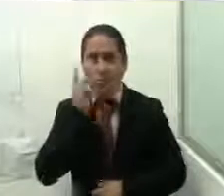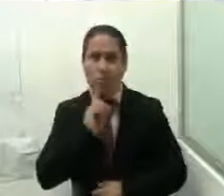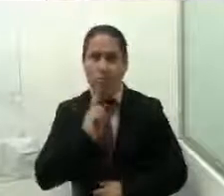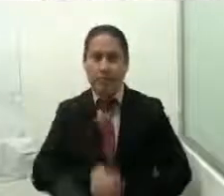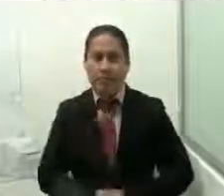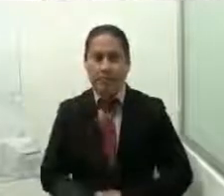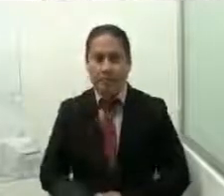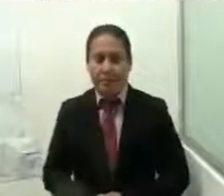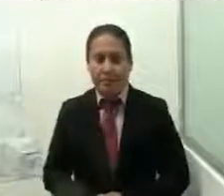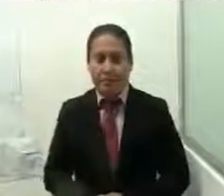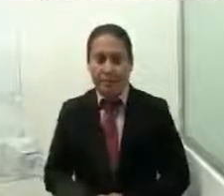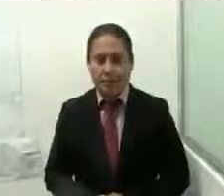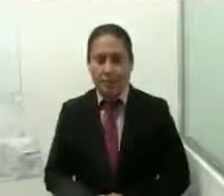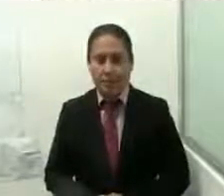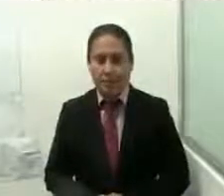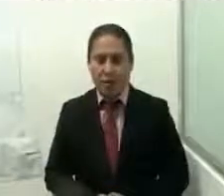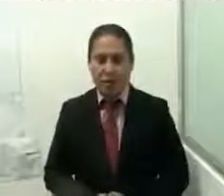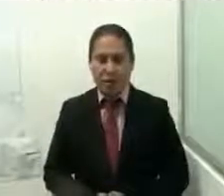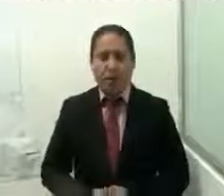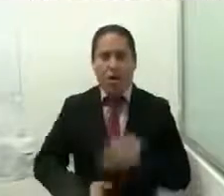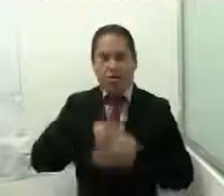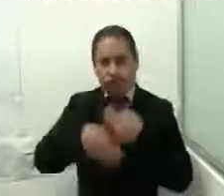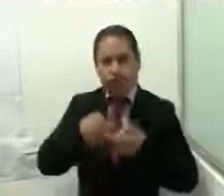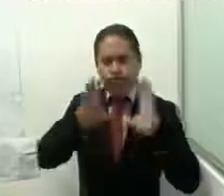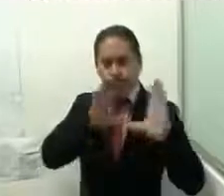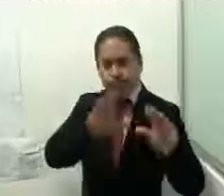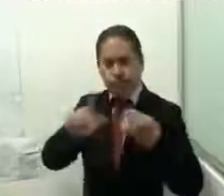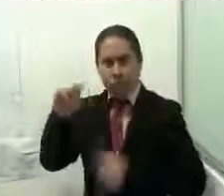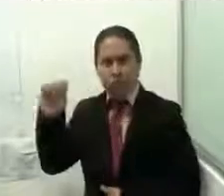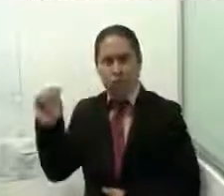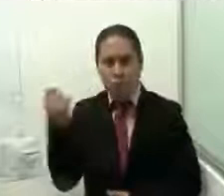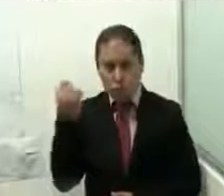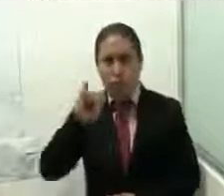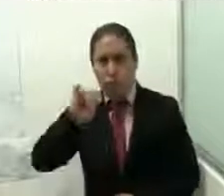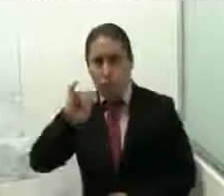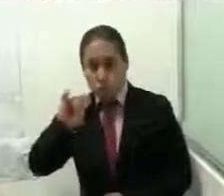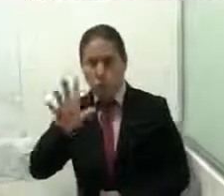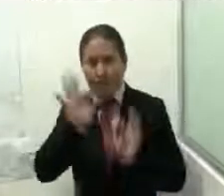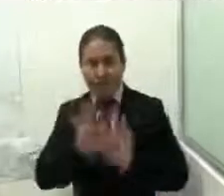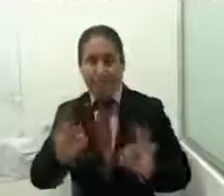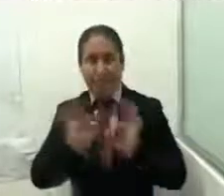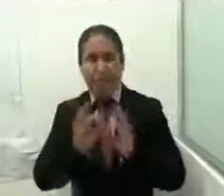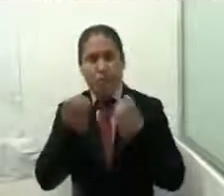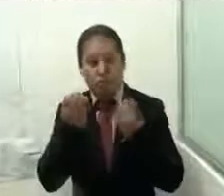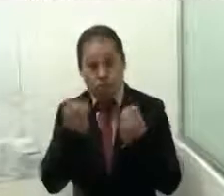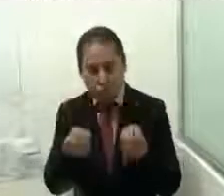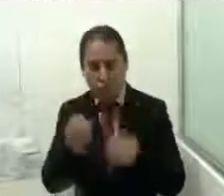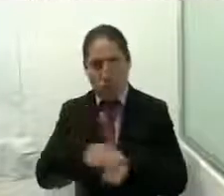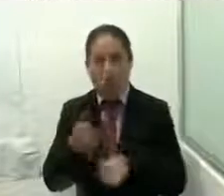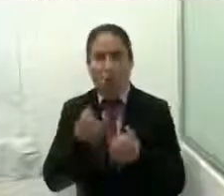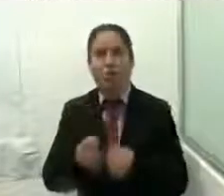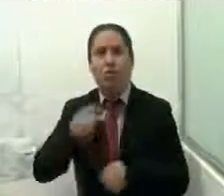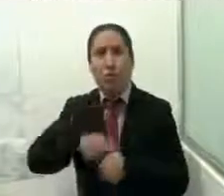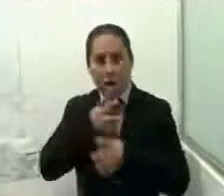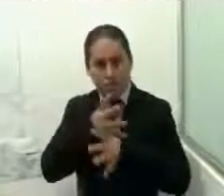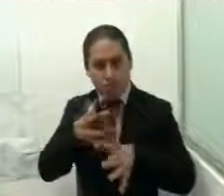Los espacios de formación y capacitación técnica son herramientas fundamentales para reforzar el tejido social e incrementar la participación